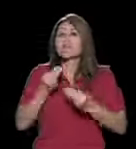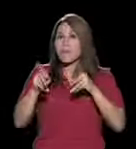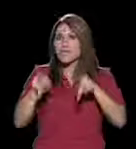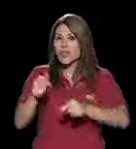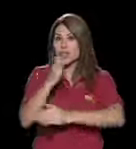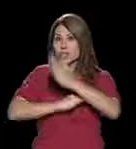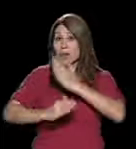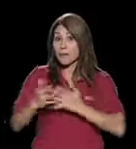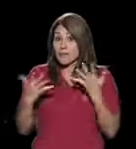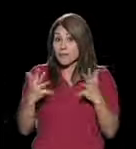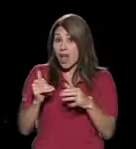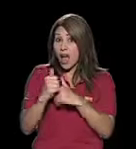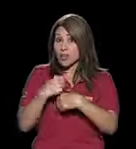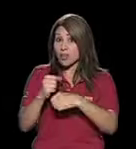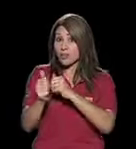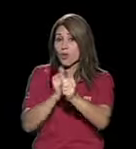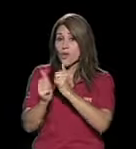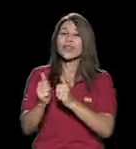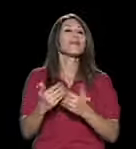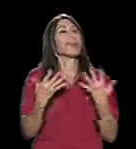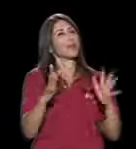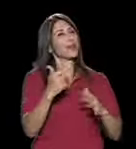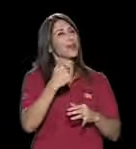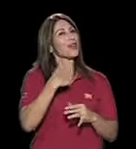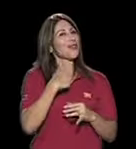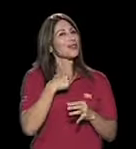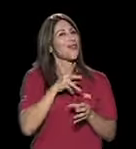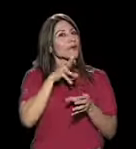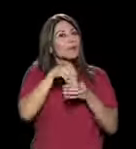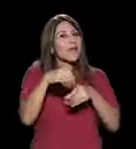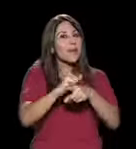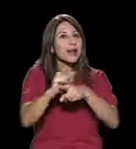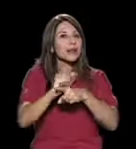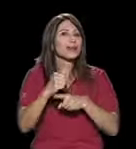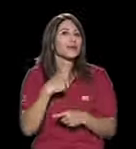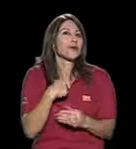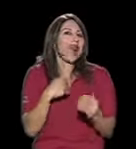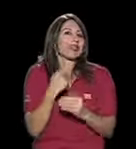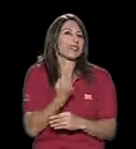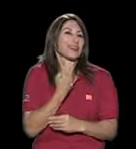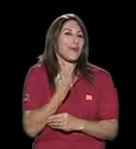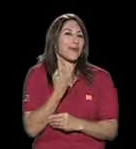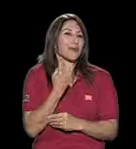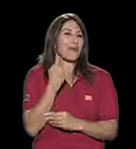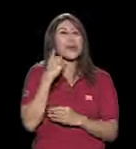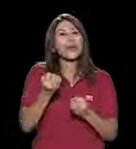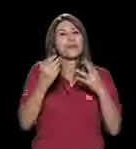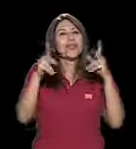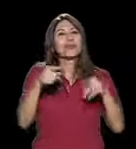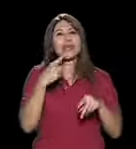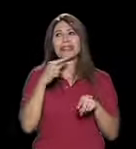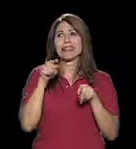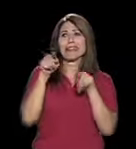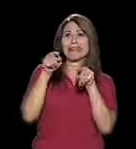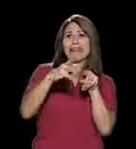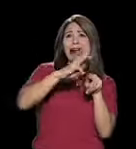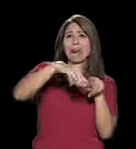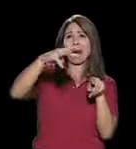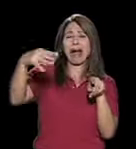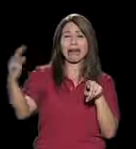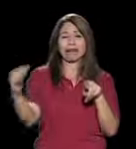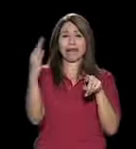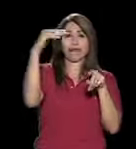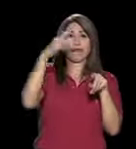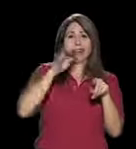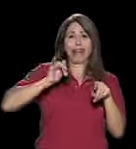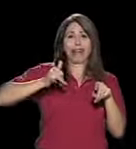practicando la persona con discapacidad de deporte, verdad? Sí, en lo que estoy metido yo, estoy casi solo, porque hay mucha gente que dice, bueno, Juan, esas olas están muy grandes, no me voy a